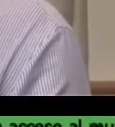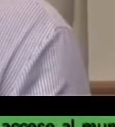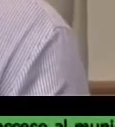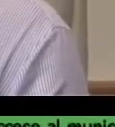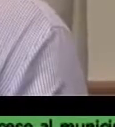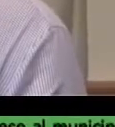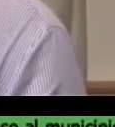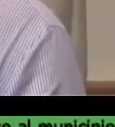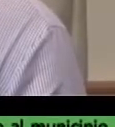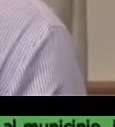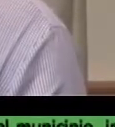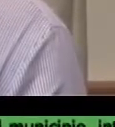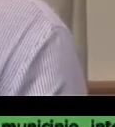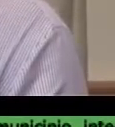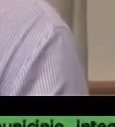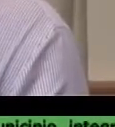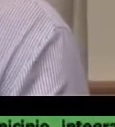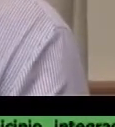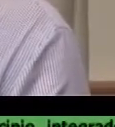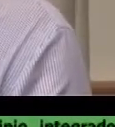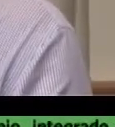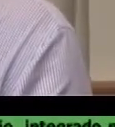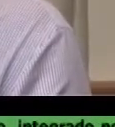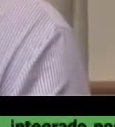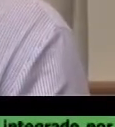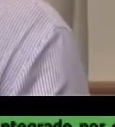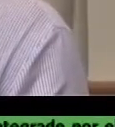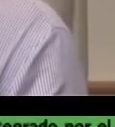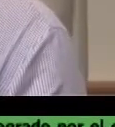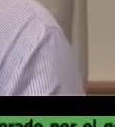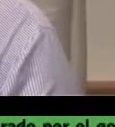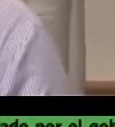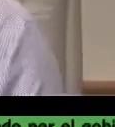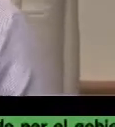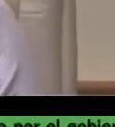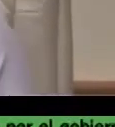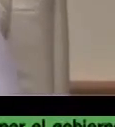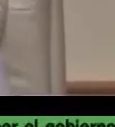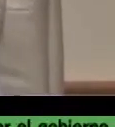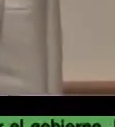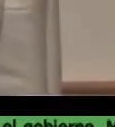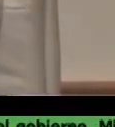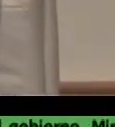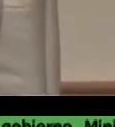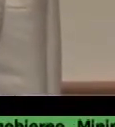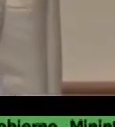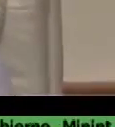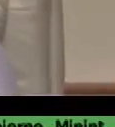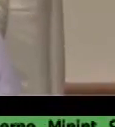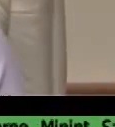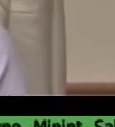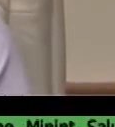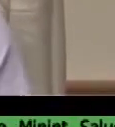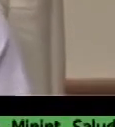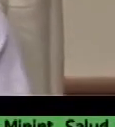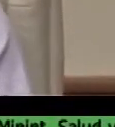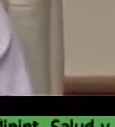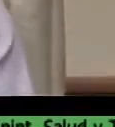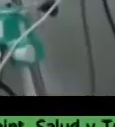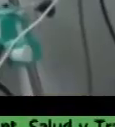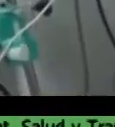que pueden generar las falsas noticias que están circulando en las redes los avisos apocalípticos y la sobreinformación